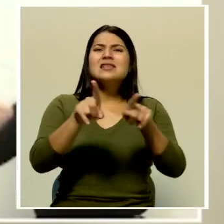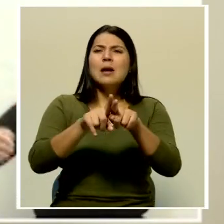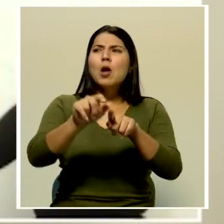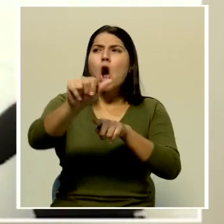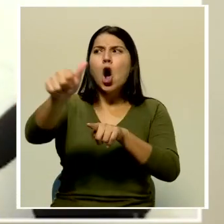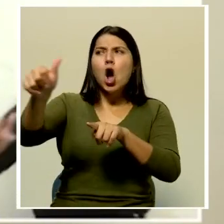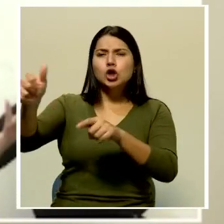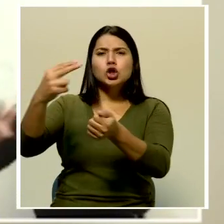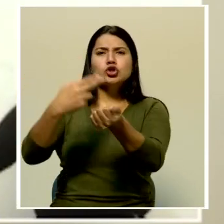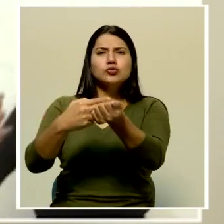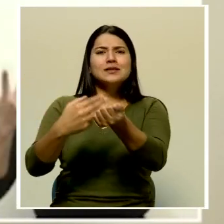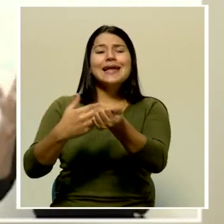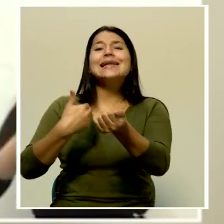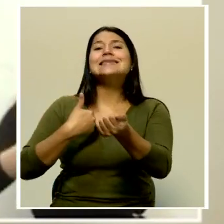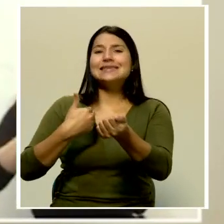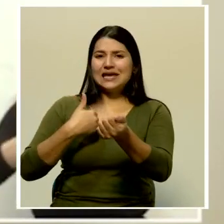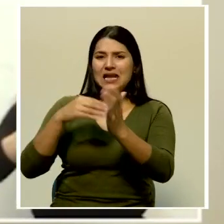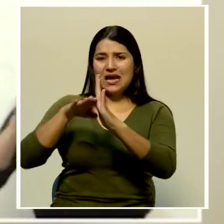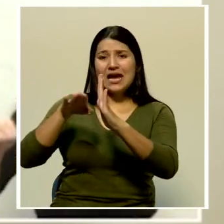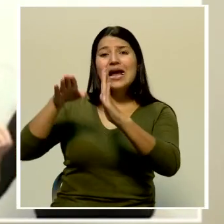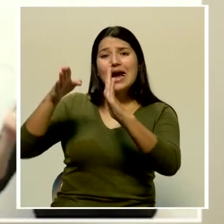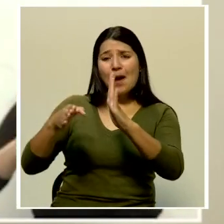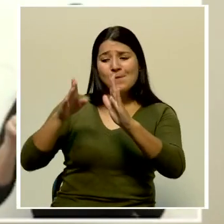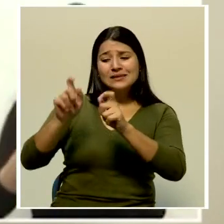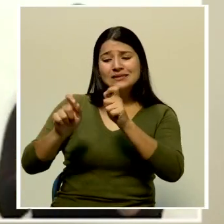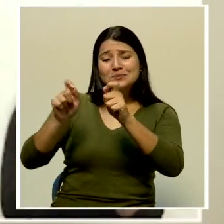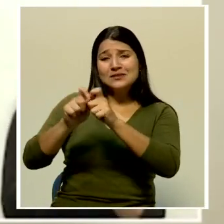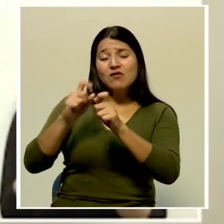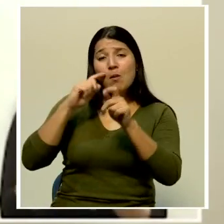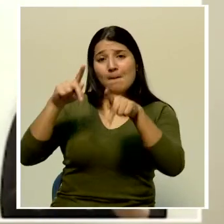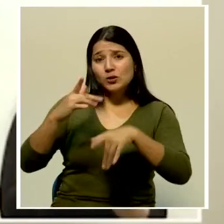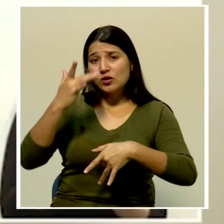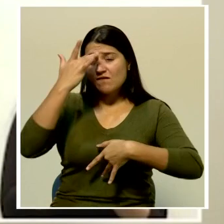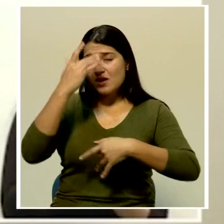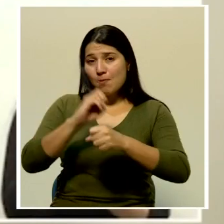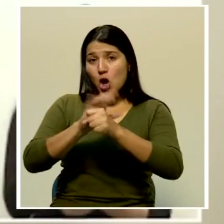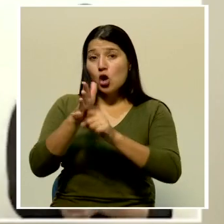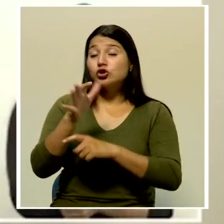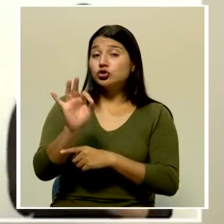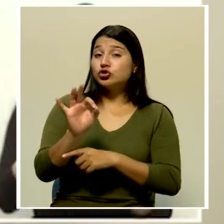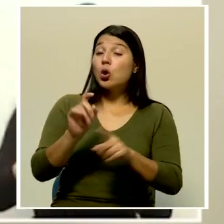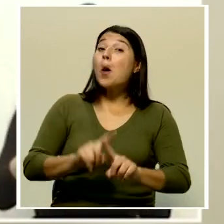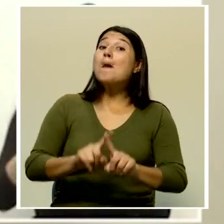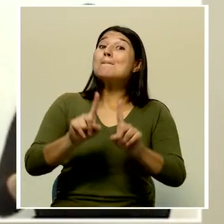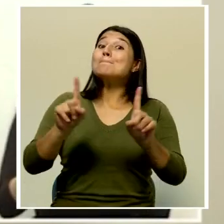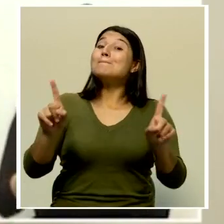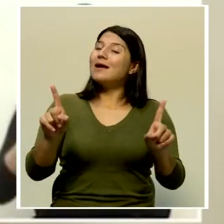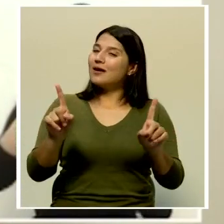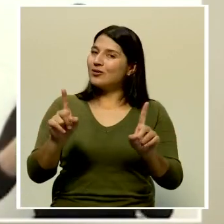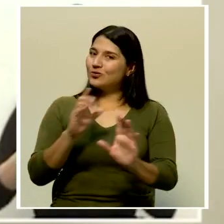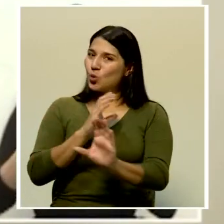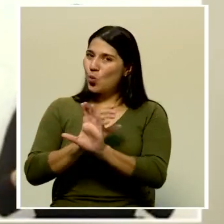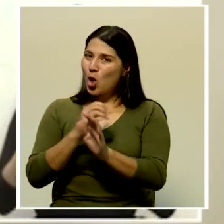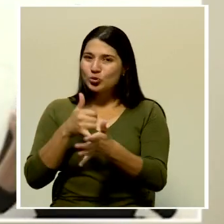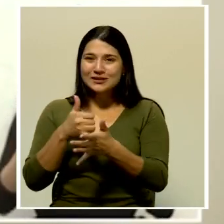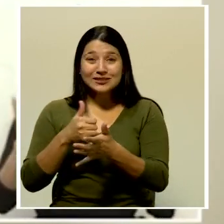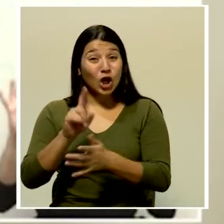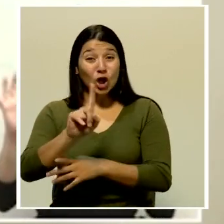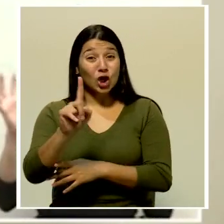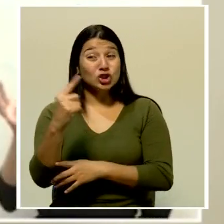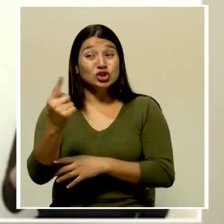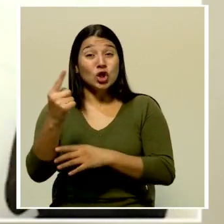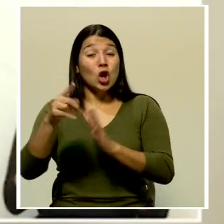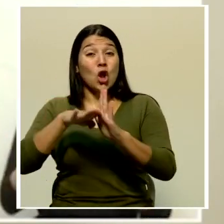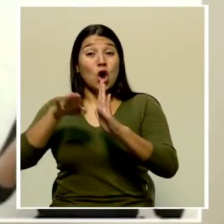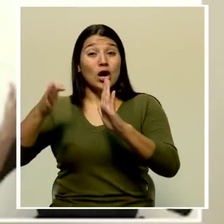para pacientes COVID. Pero las unidades de cuidados intensivos no es solo la cama, es que tienen que tener el equipo adecuado, tienen que tener